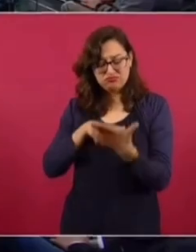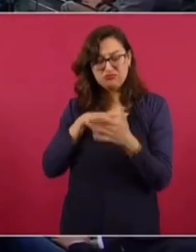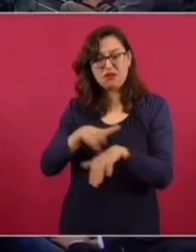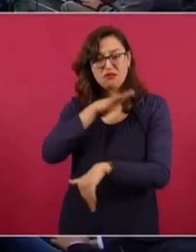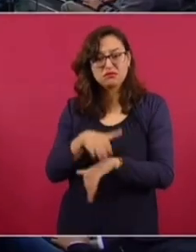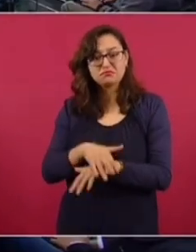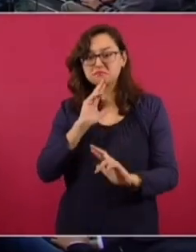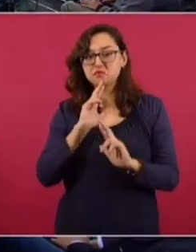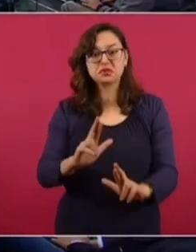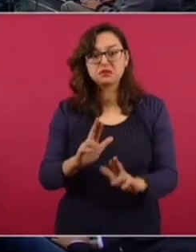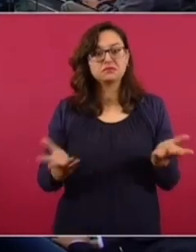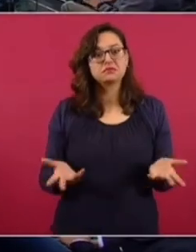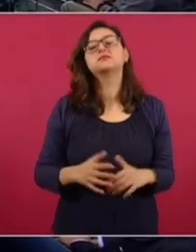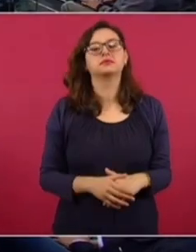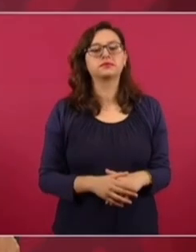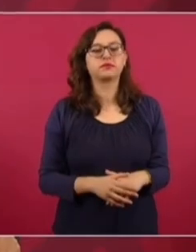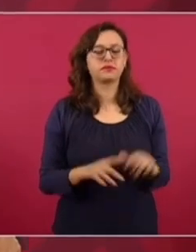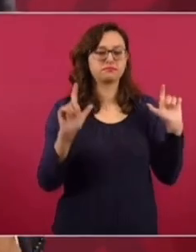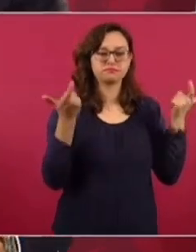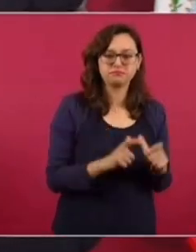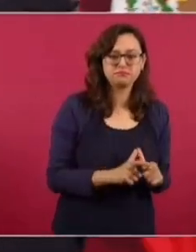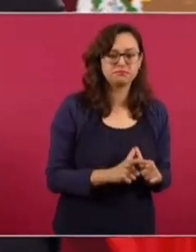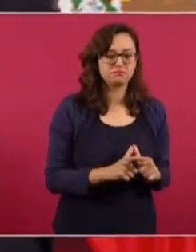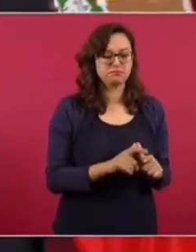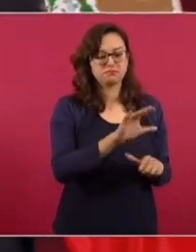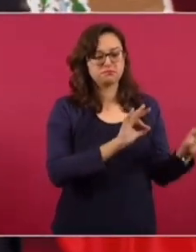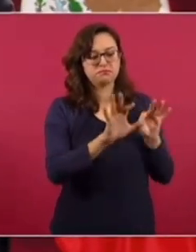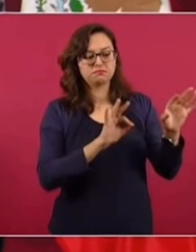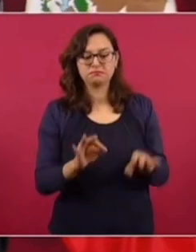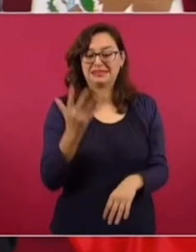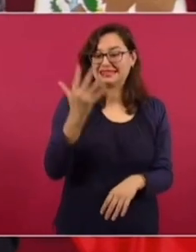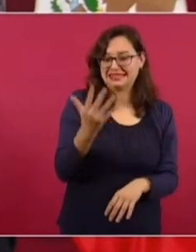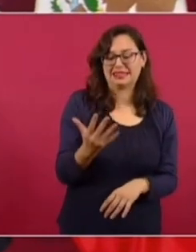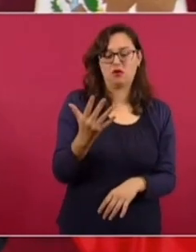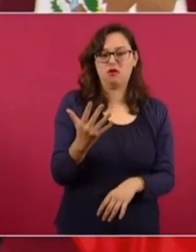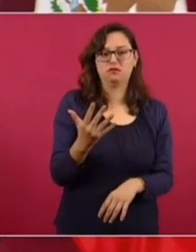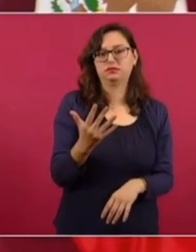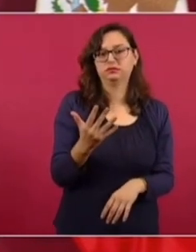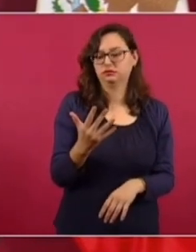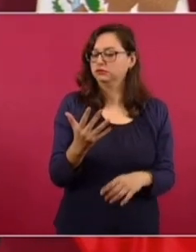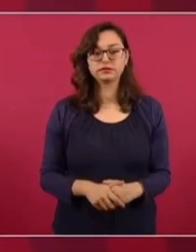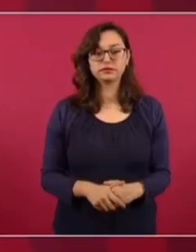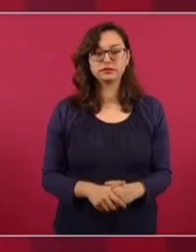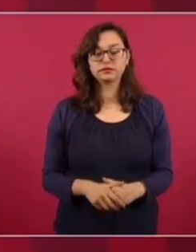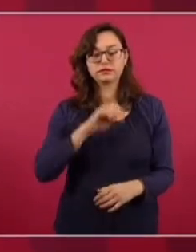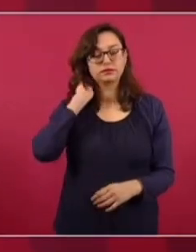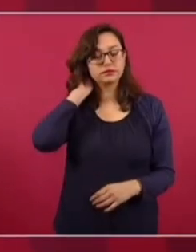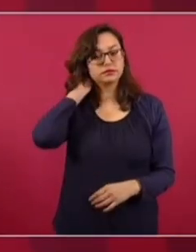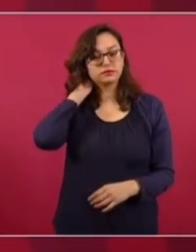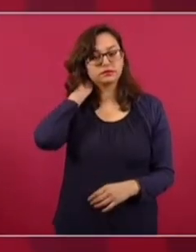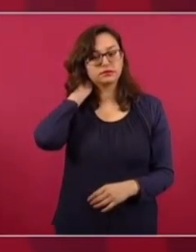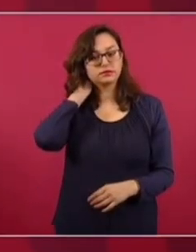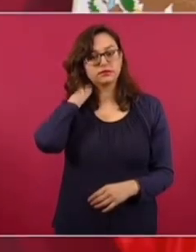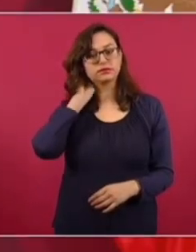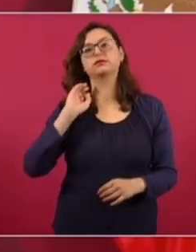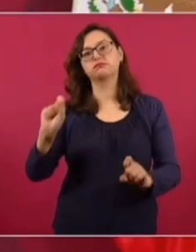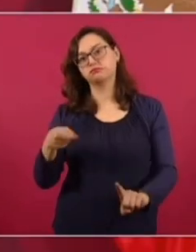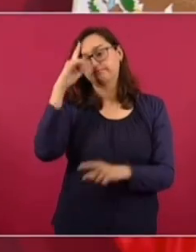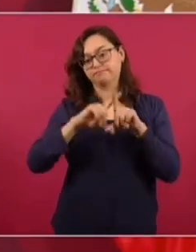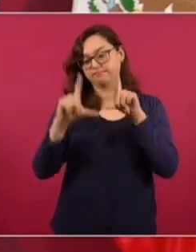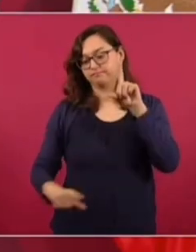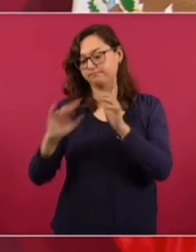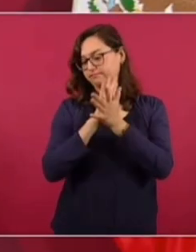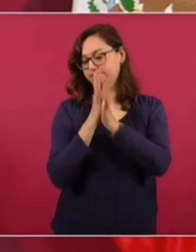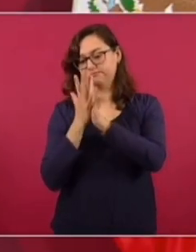Entonces, vámonos. Una primera etapa. Y luego quedan ya los más cercanos. Y el que quede. Pensando en la transformación.